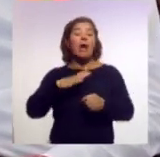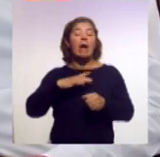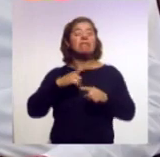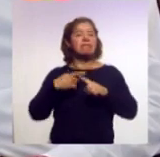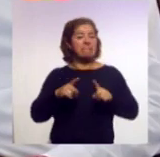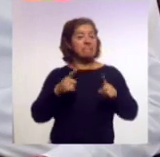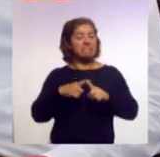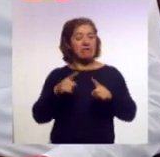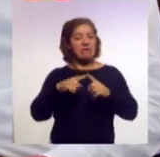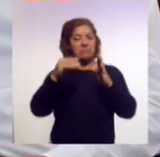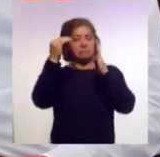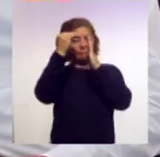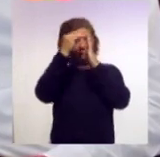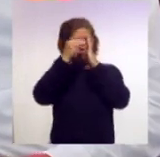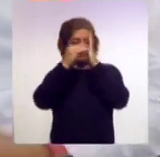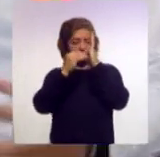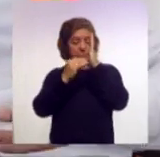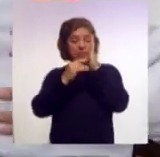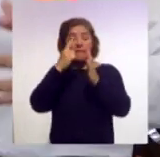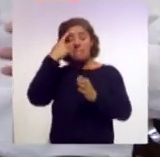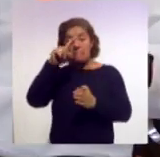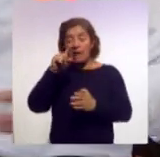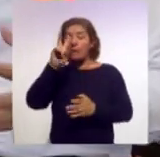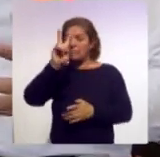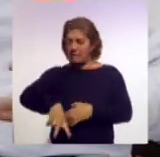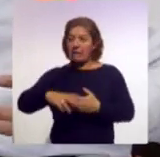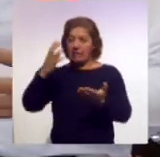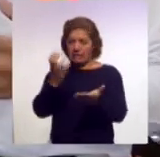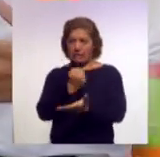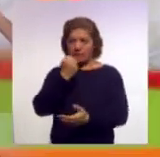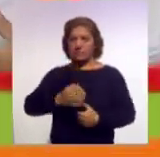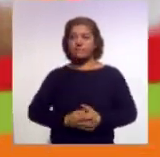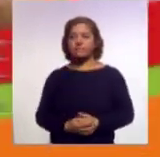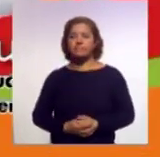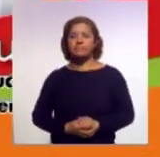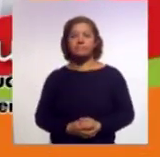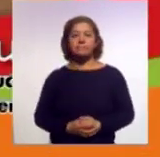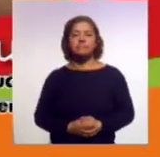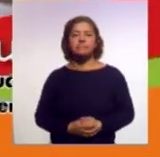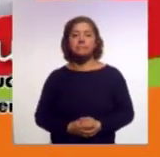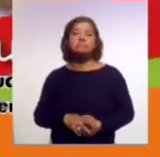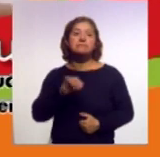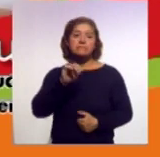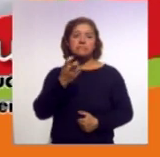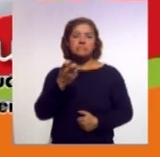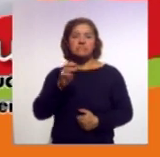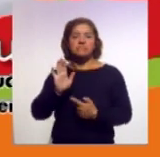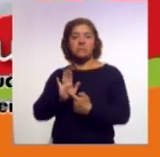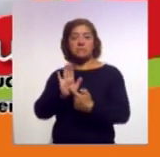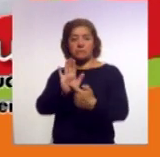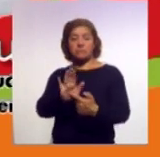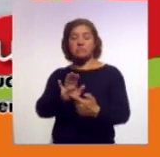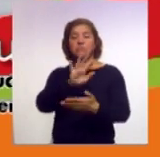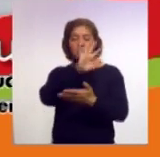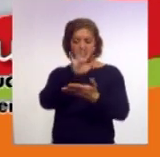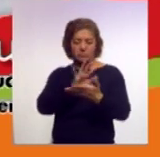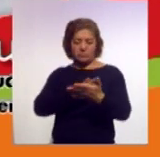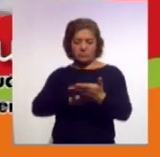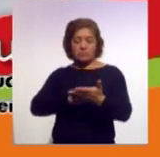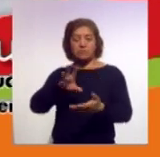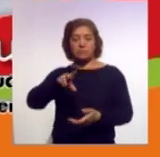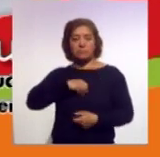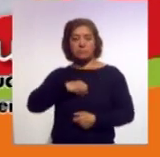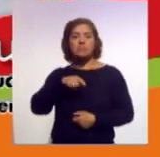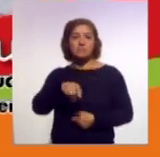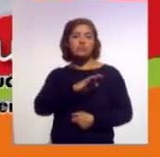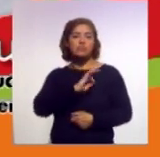lograr el resultado final, ¿no? Claro, Mariona, pues todo inicia a través de una presentación de una solicitud de adopciones, que puede